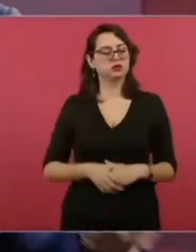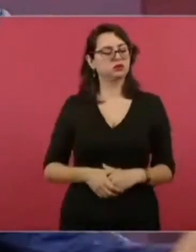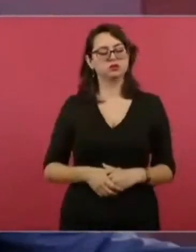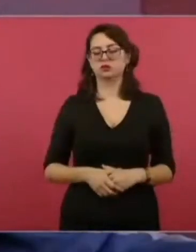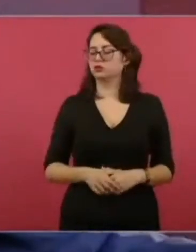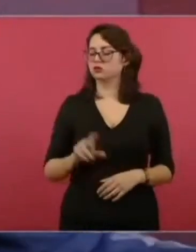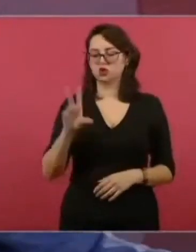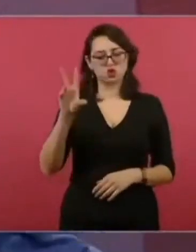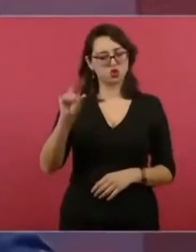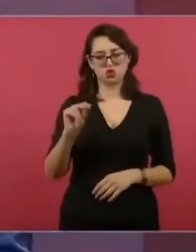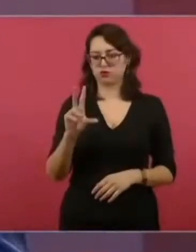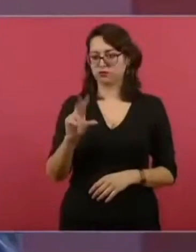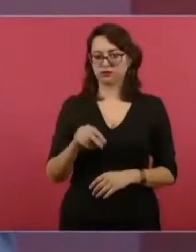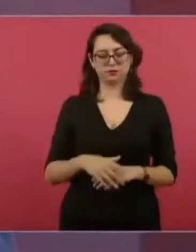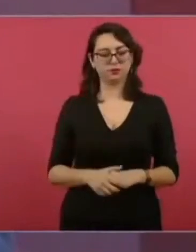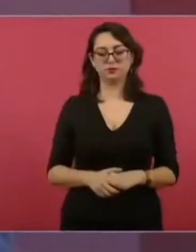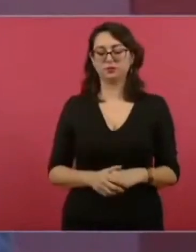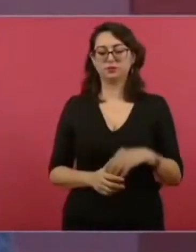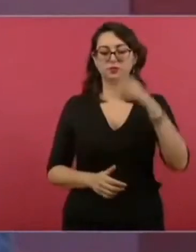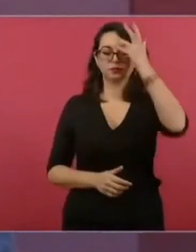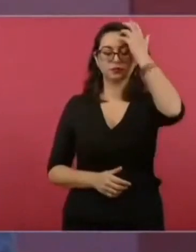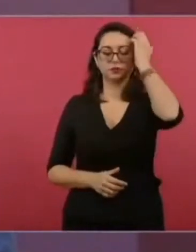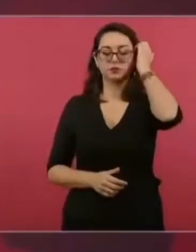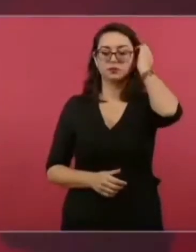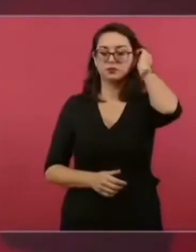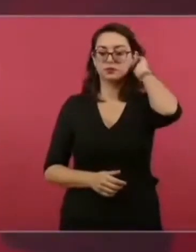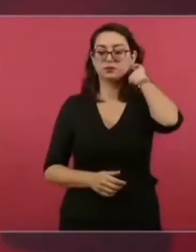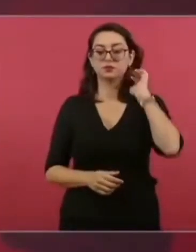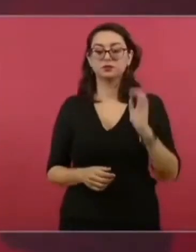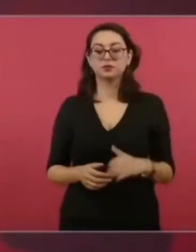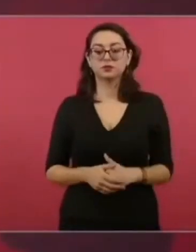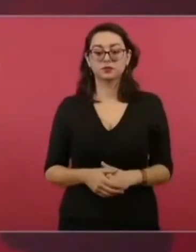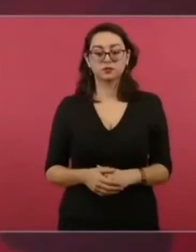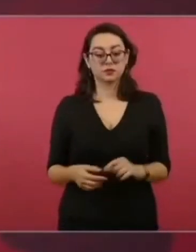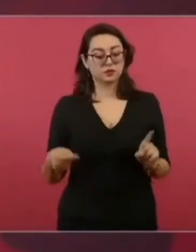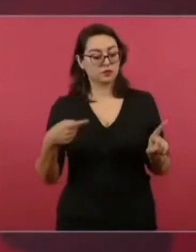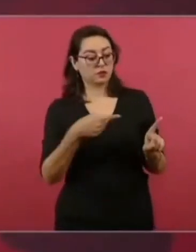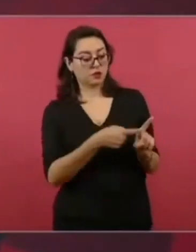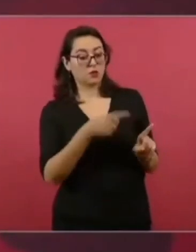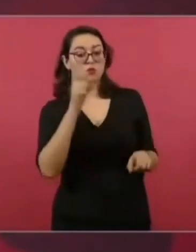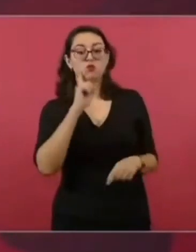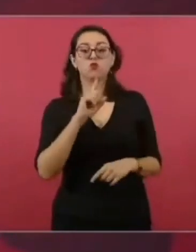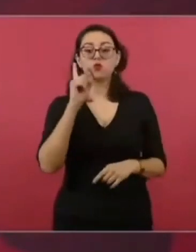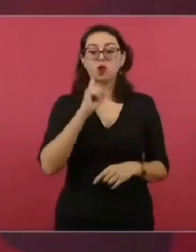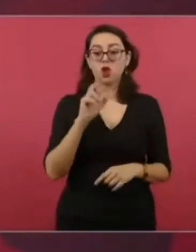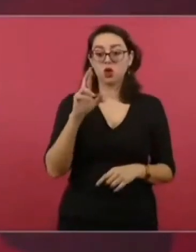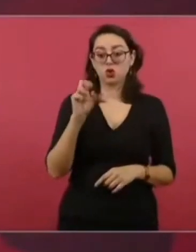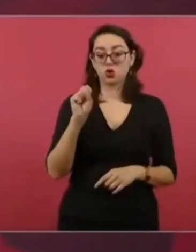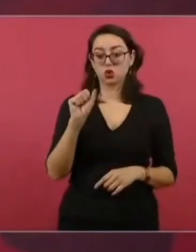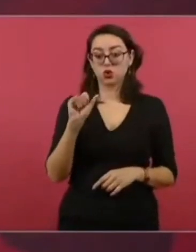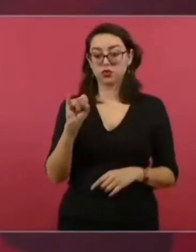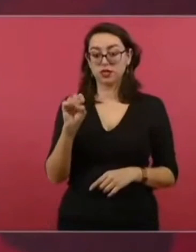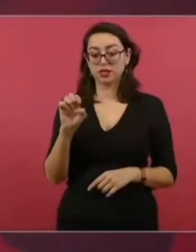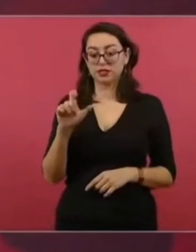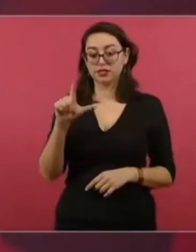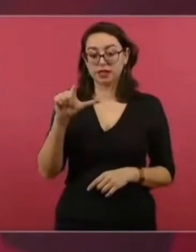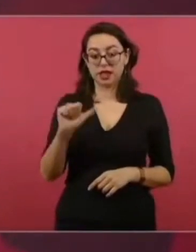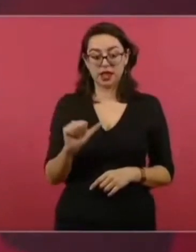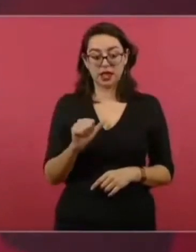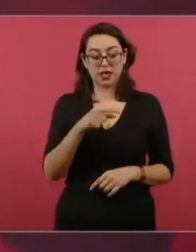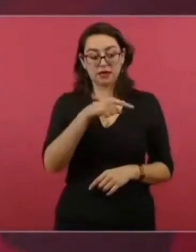La instrucción que dio Rosa Isela, y que fue apoyada por el Gabinete de Seguridad, es